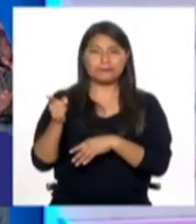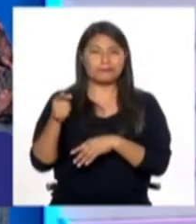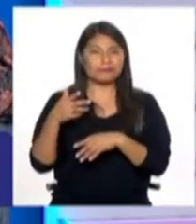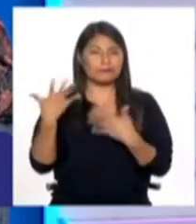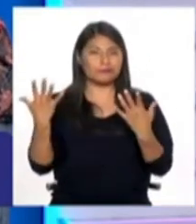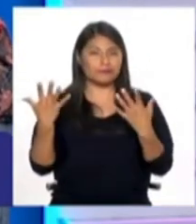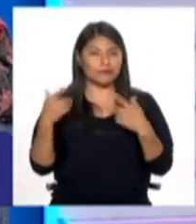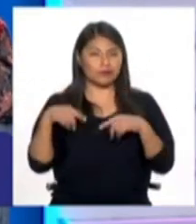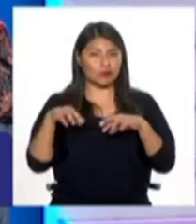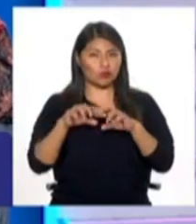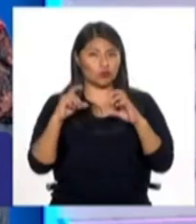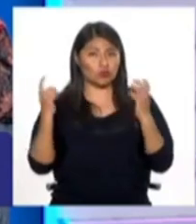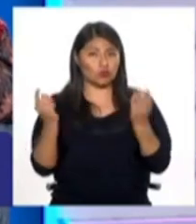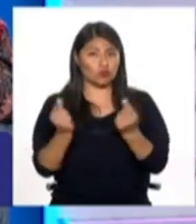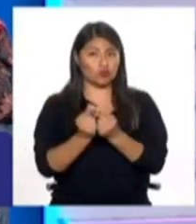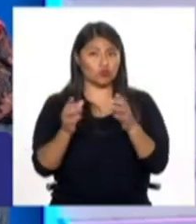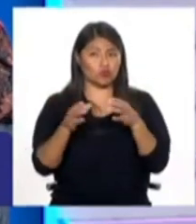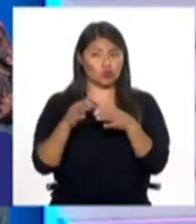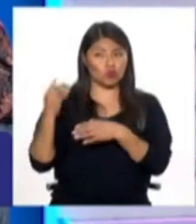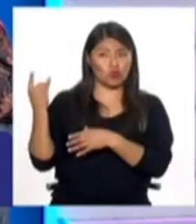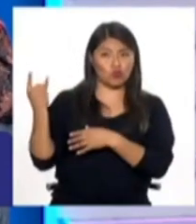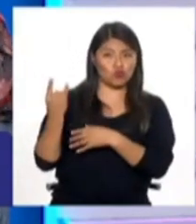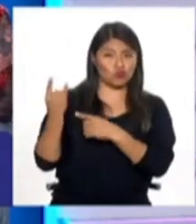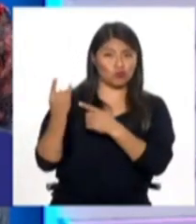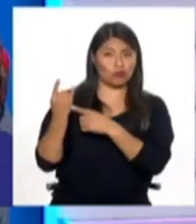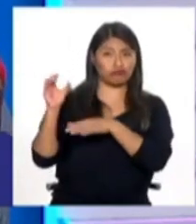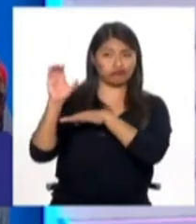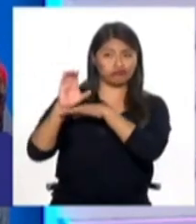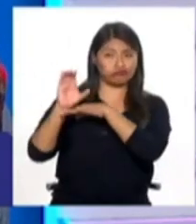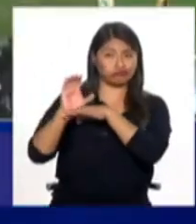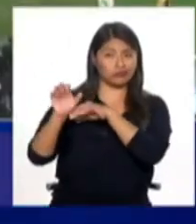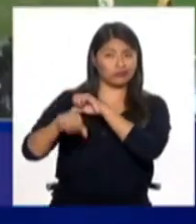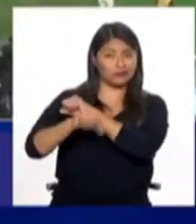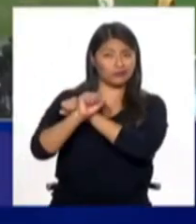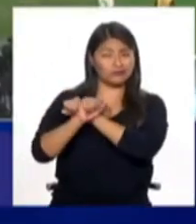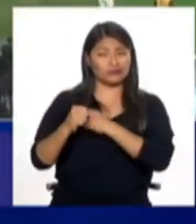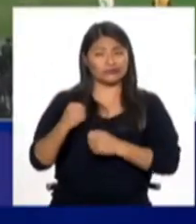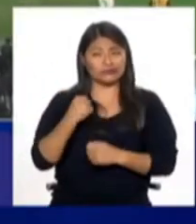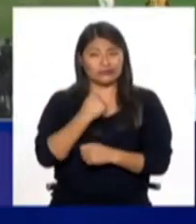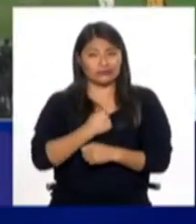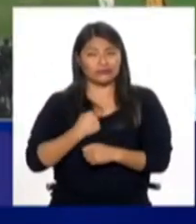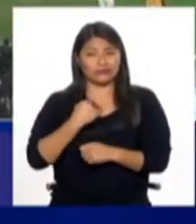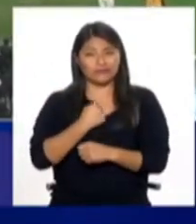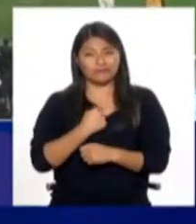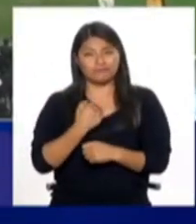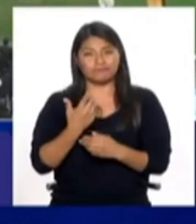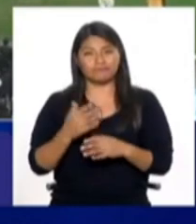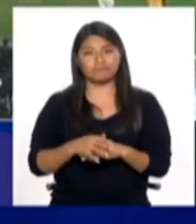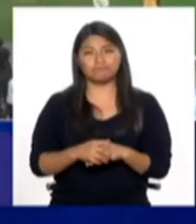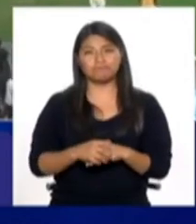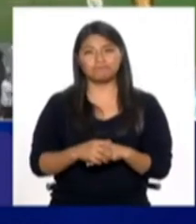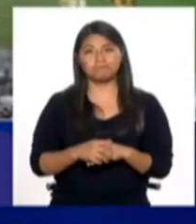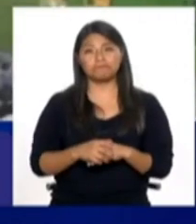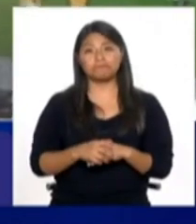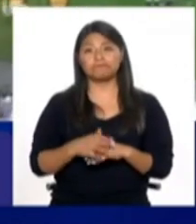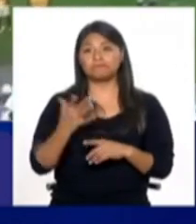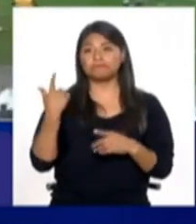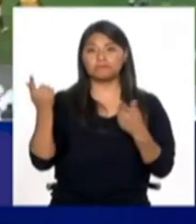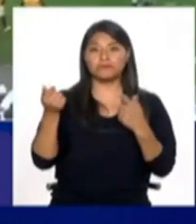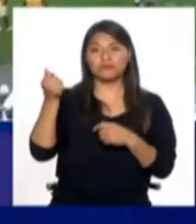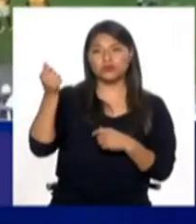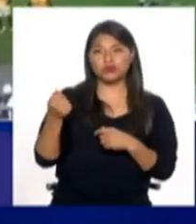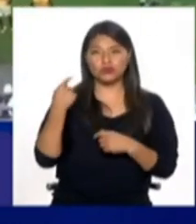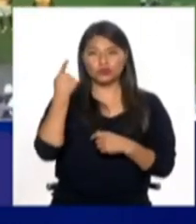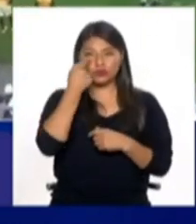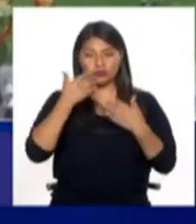emblemático en el Perú que lamentablemente, seguramente en la normalización, gesticula